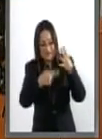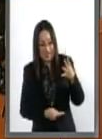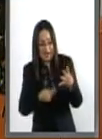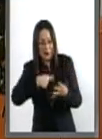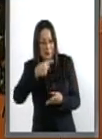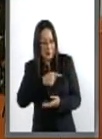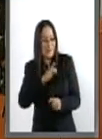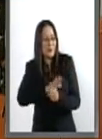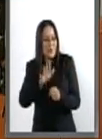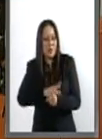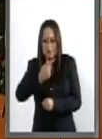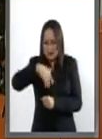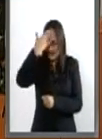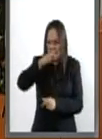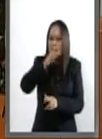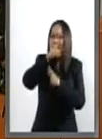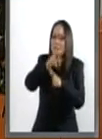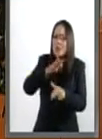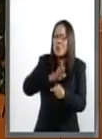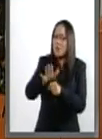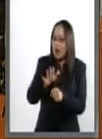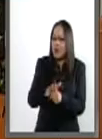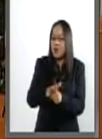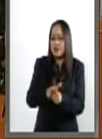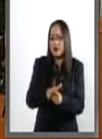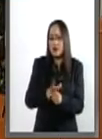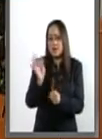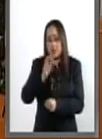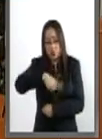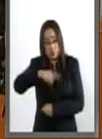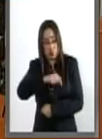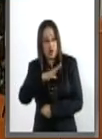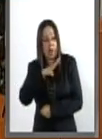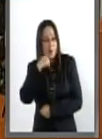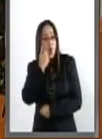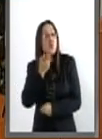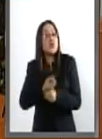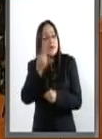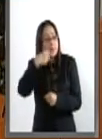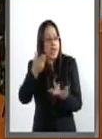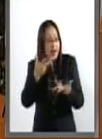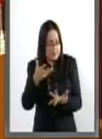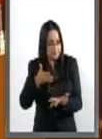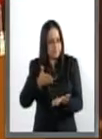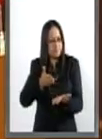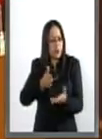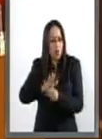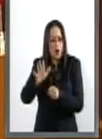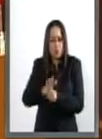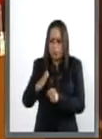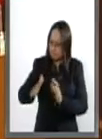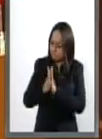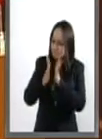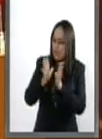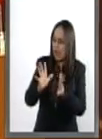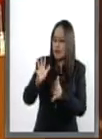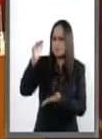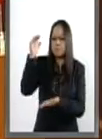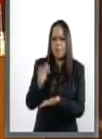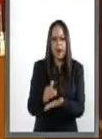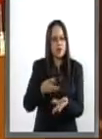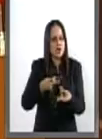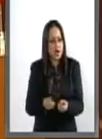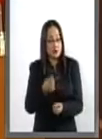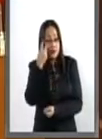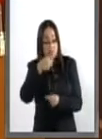yo creo que la respuesta es muy amplia. Si verdaderamente tuviéramos la voluntad política de entrarle, con esos recortes, creo que hubiera